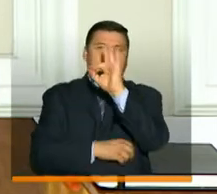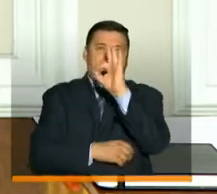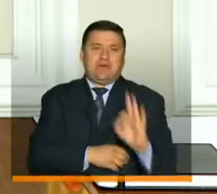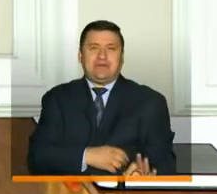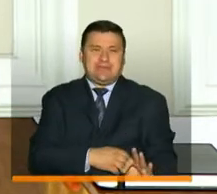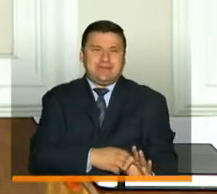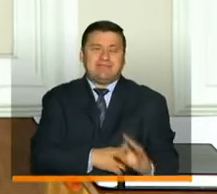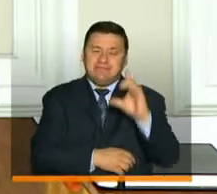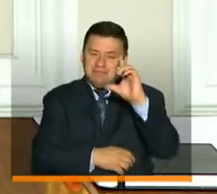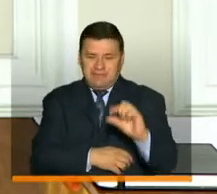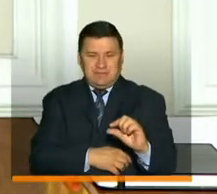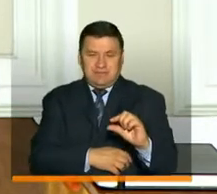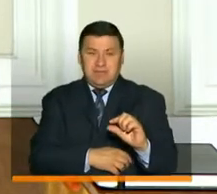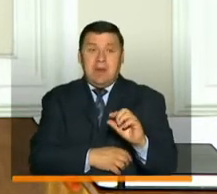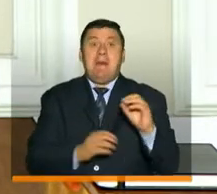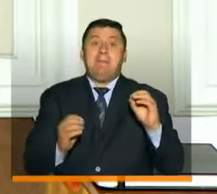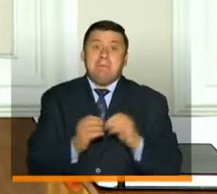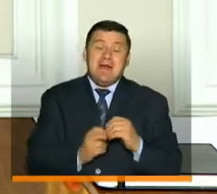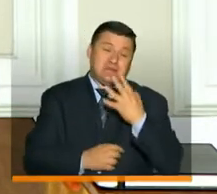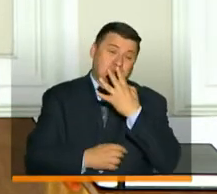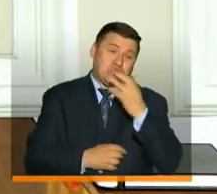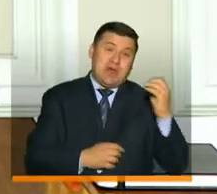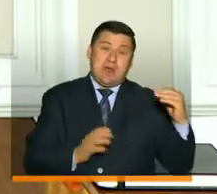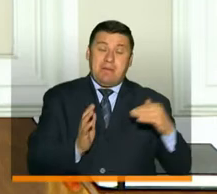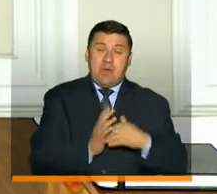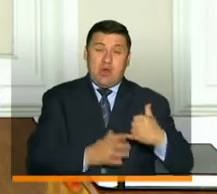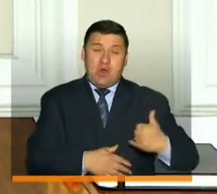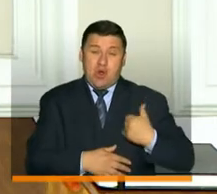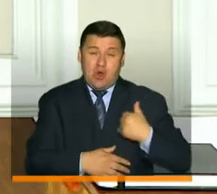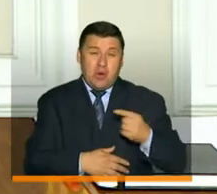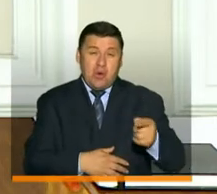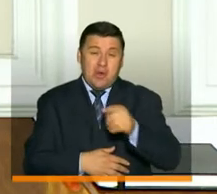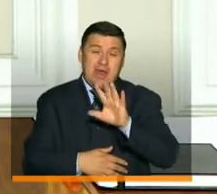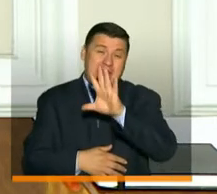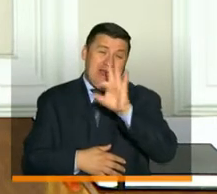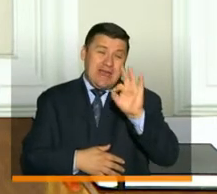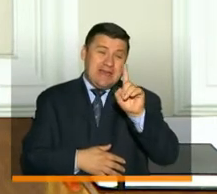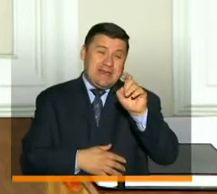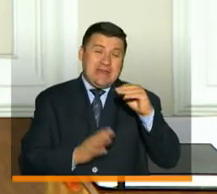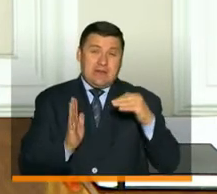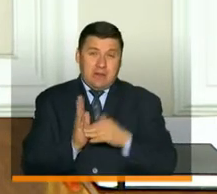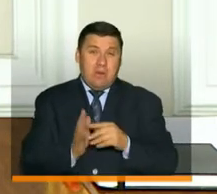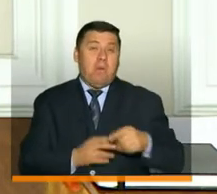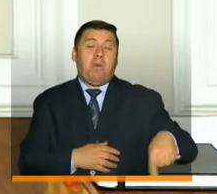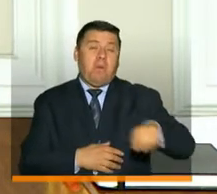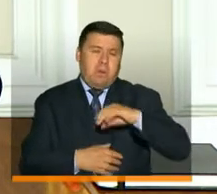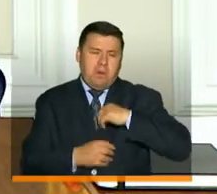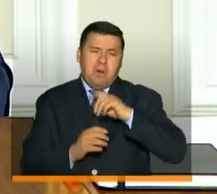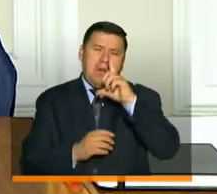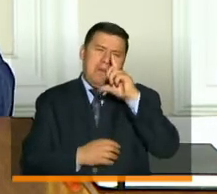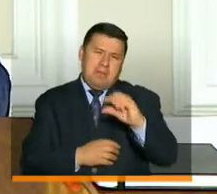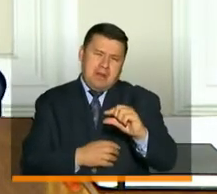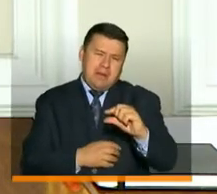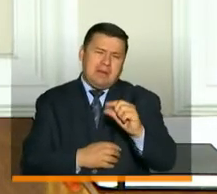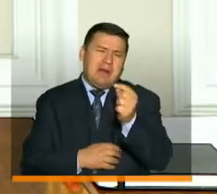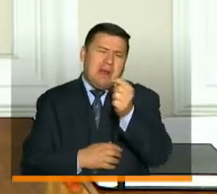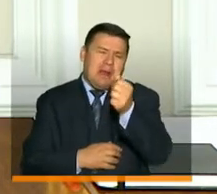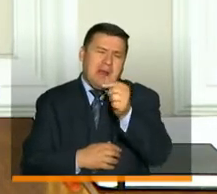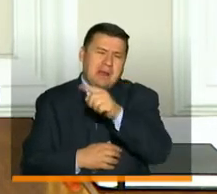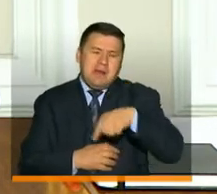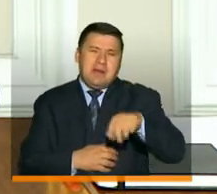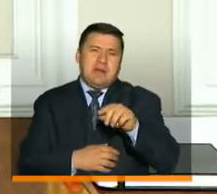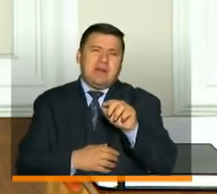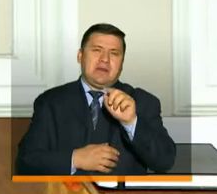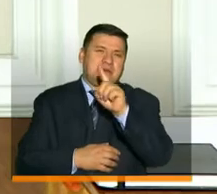Pero hay más de 400 mil jóvenes de esos 569 mil que van a tener un descuento prácticamente